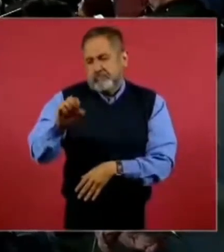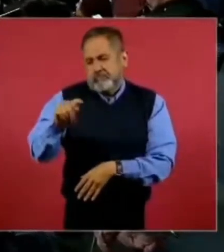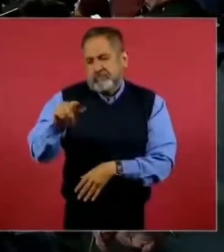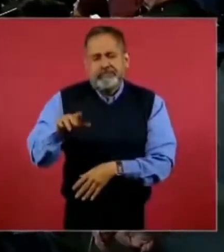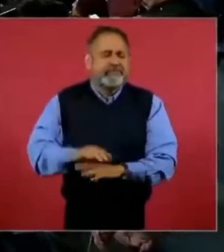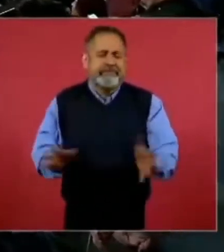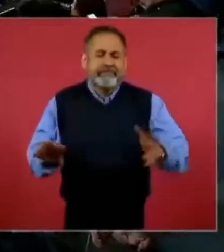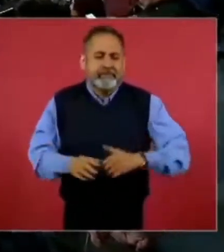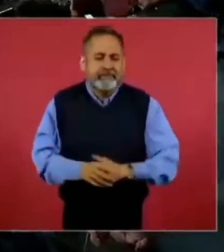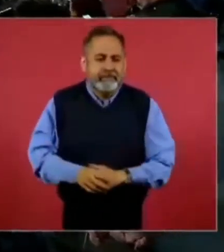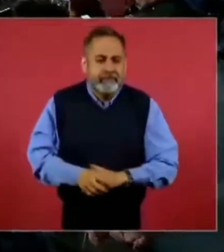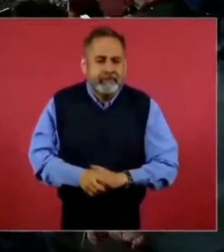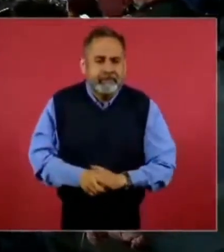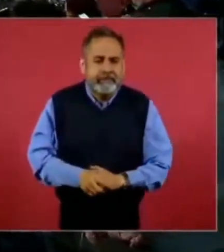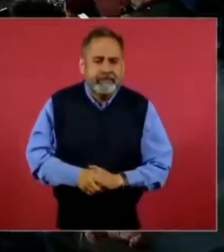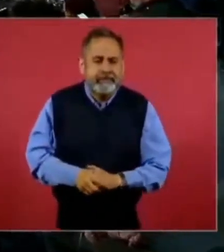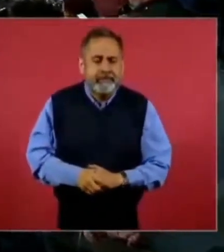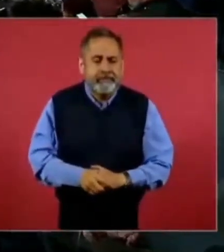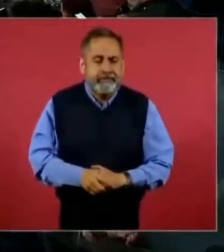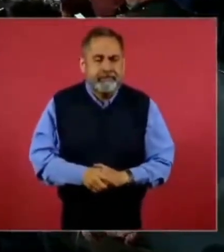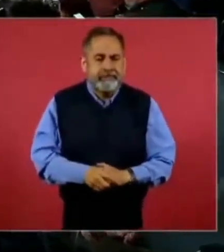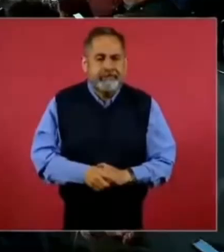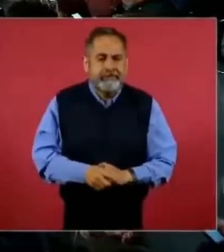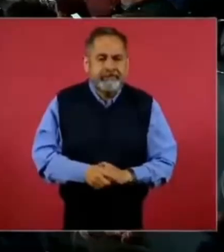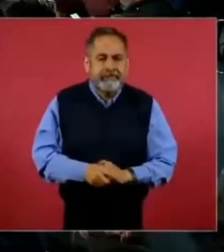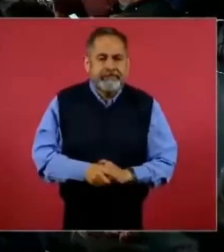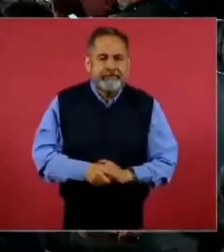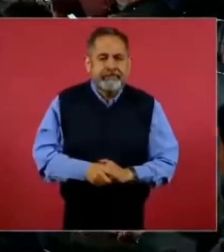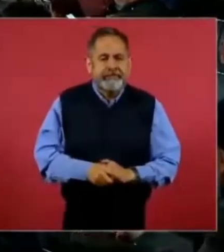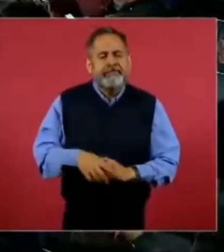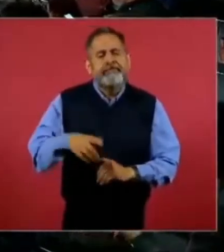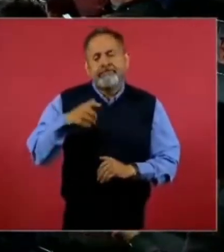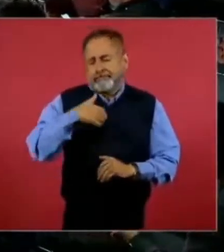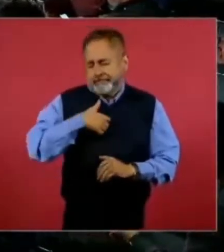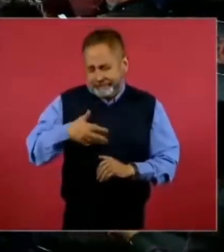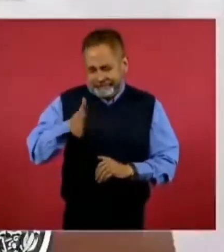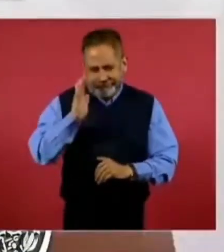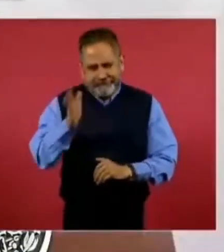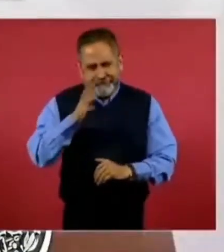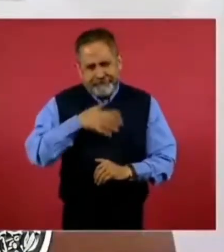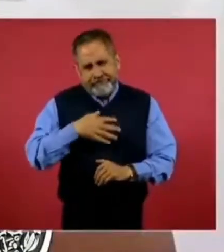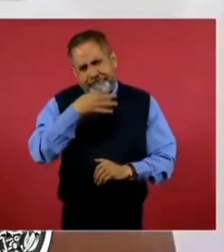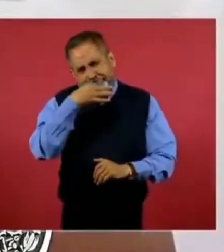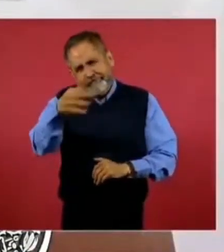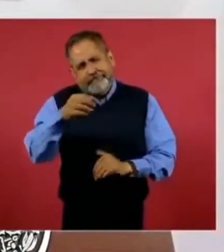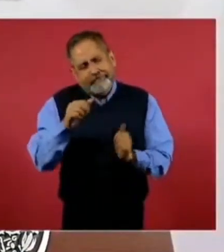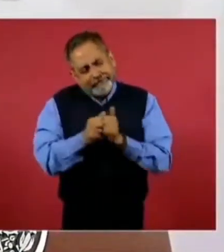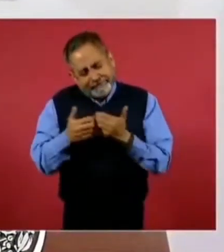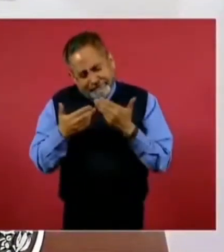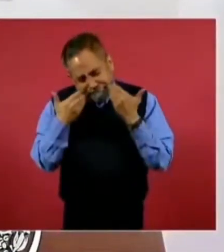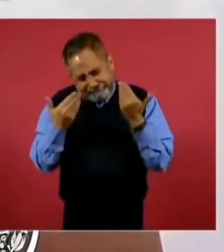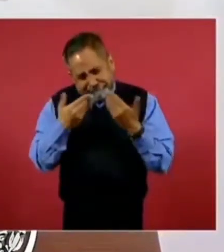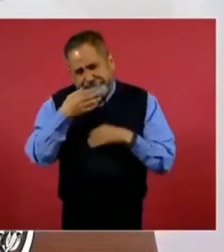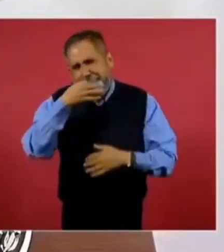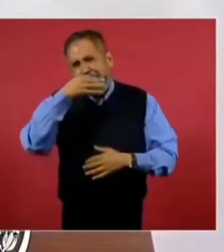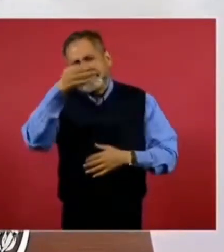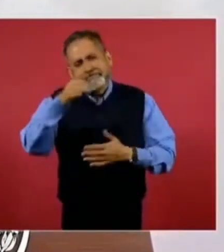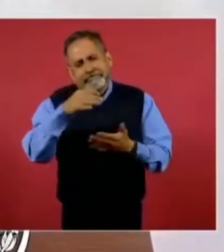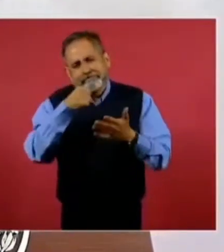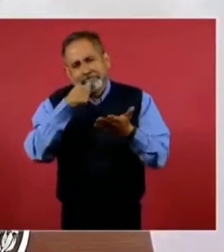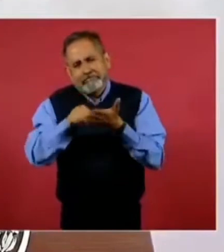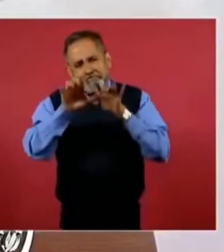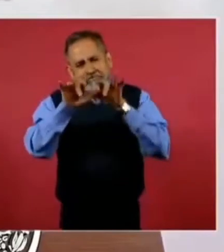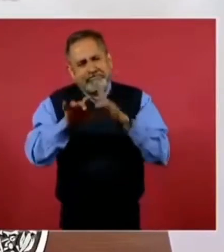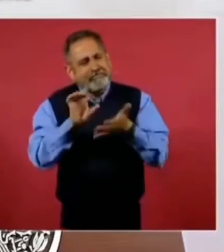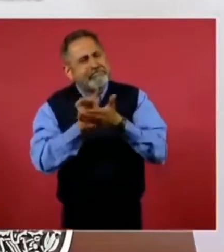se lo expresé amablemente en una carta